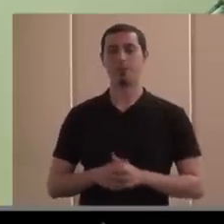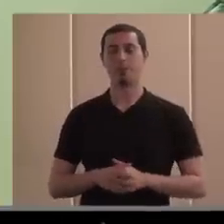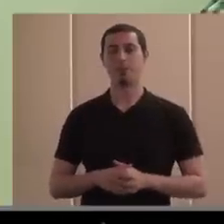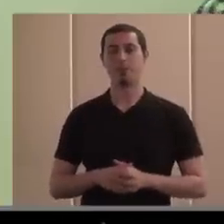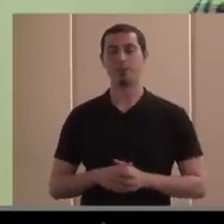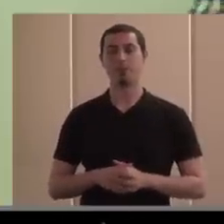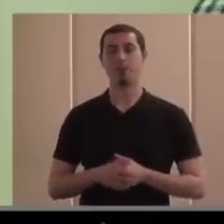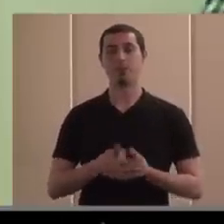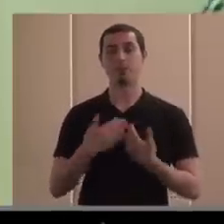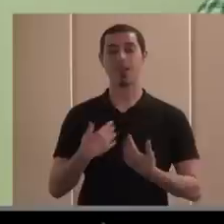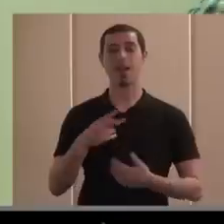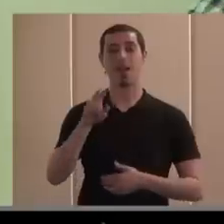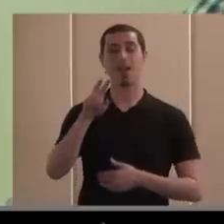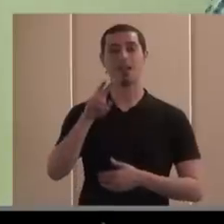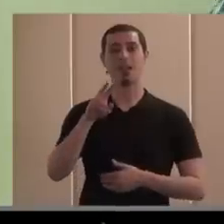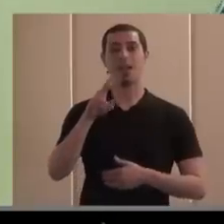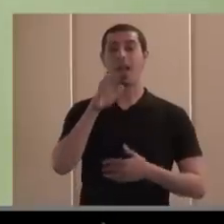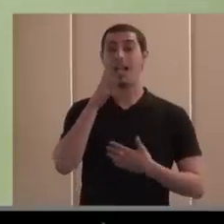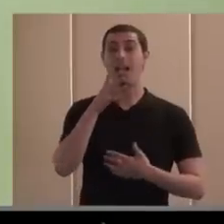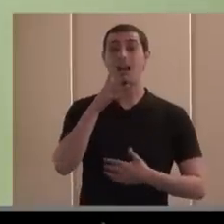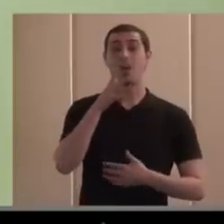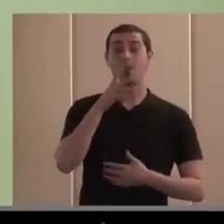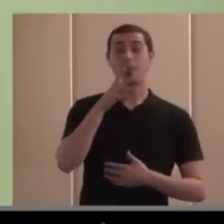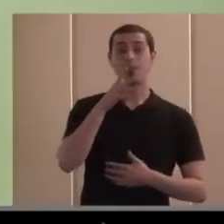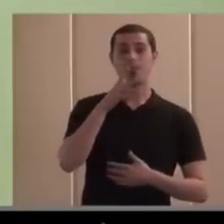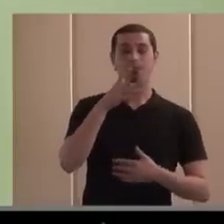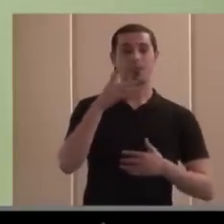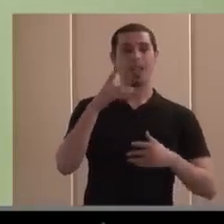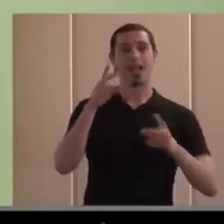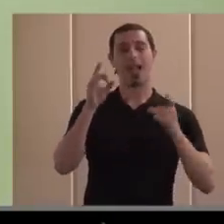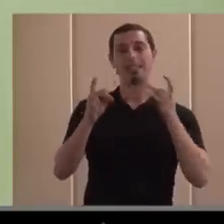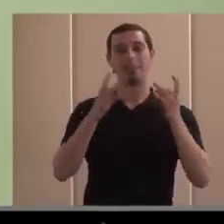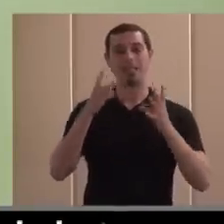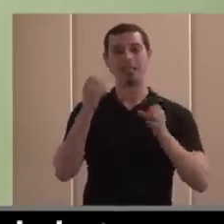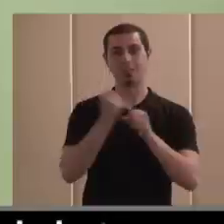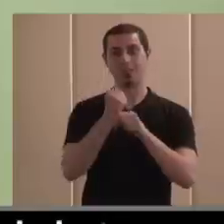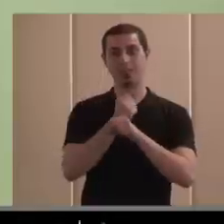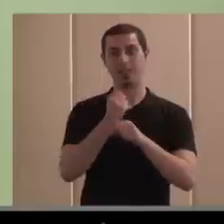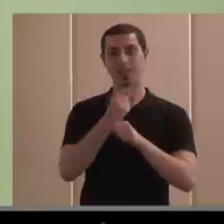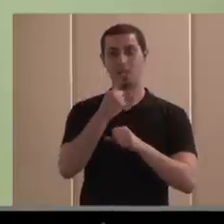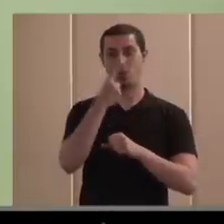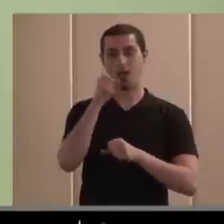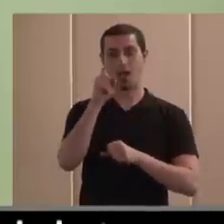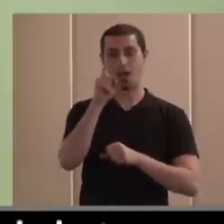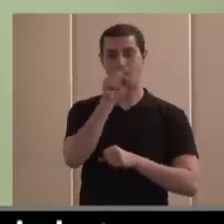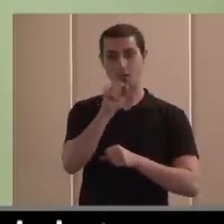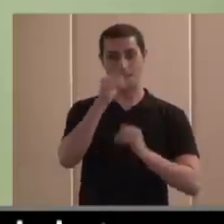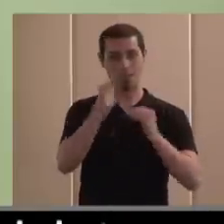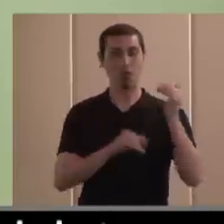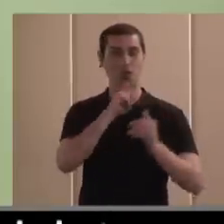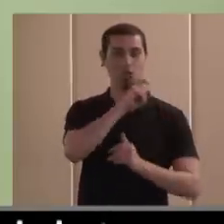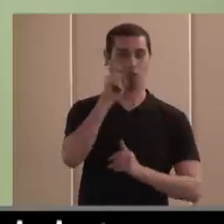en el caso de la actividad empresarial que tiene un año menos que la fundación